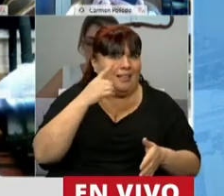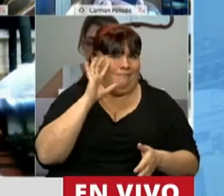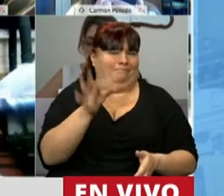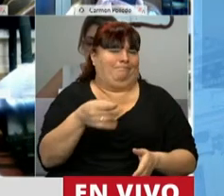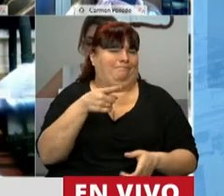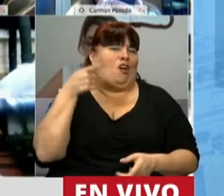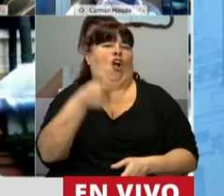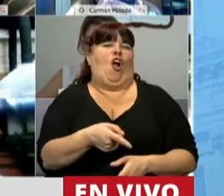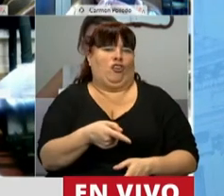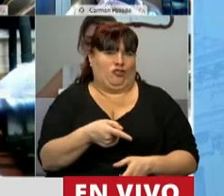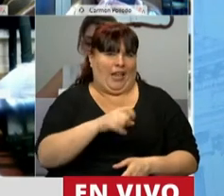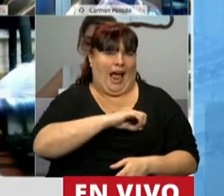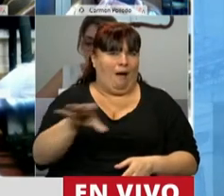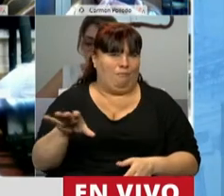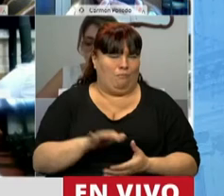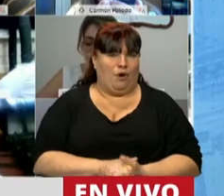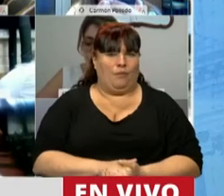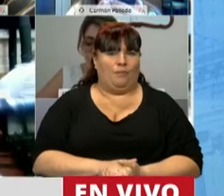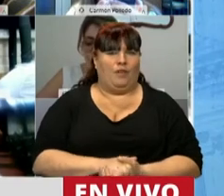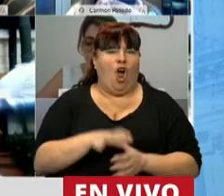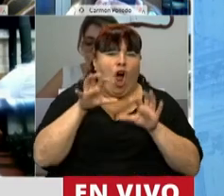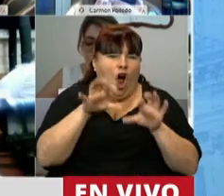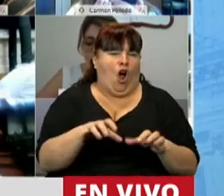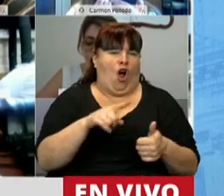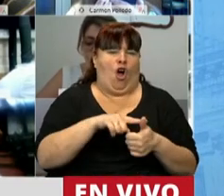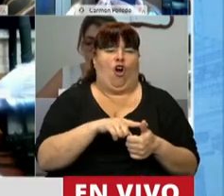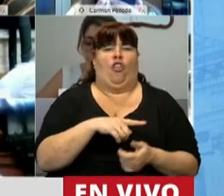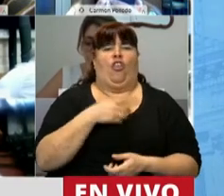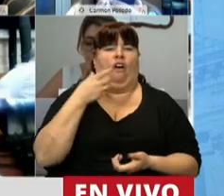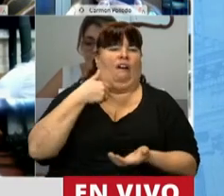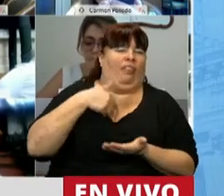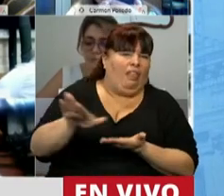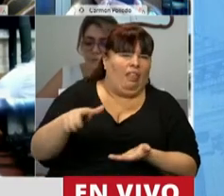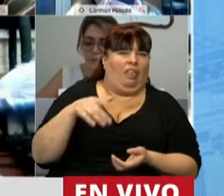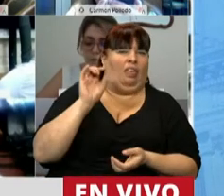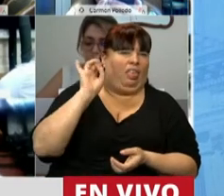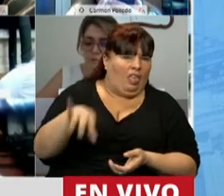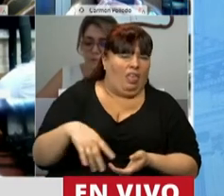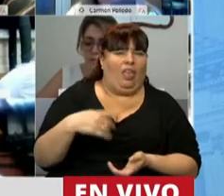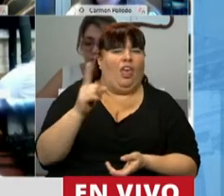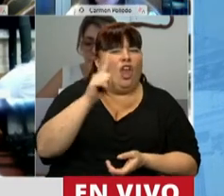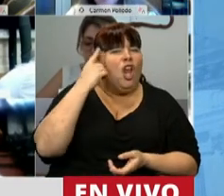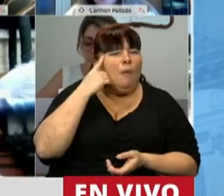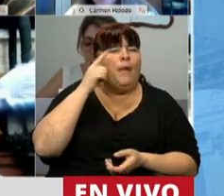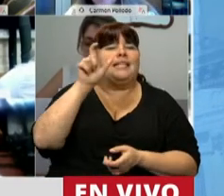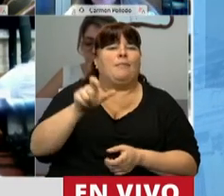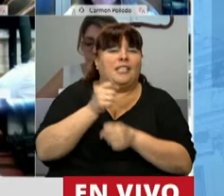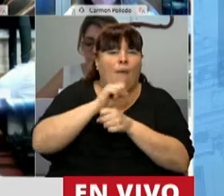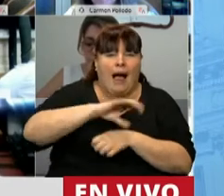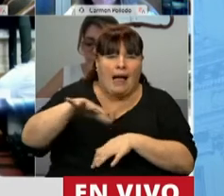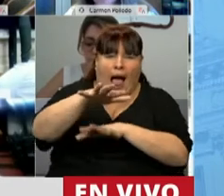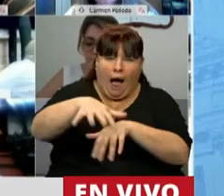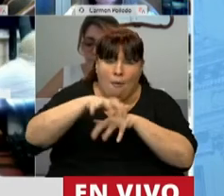de ataque al campo, de odio, de desprecio, de no considerar que el productor